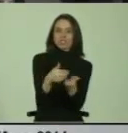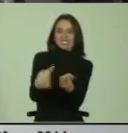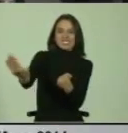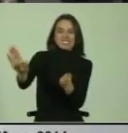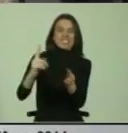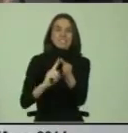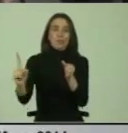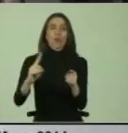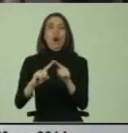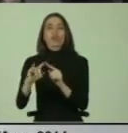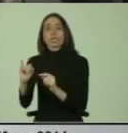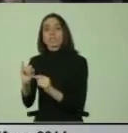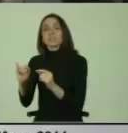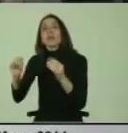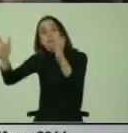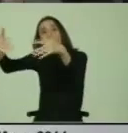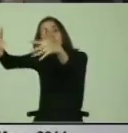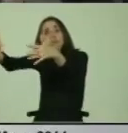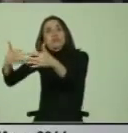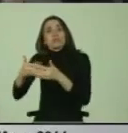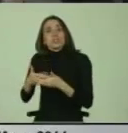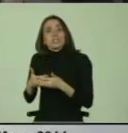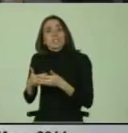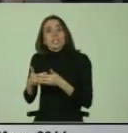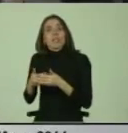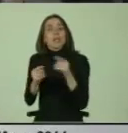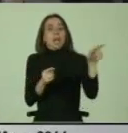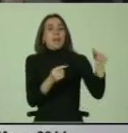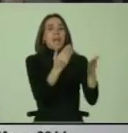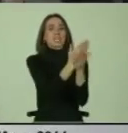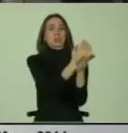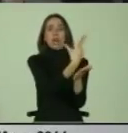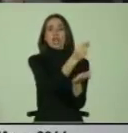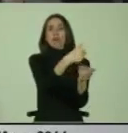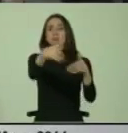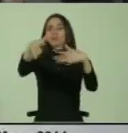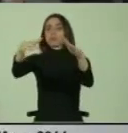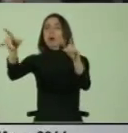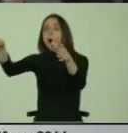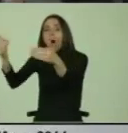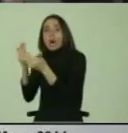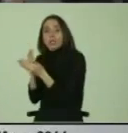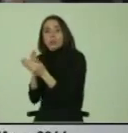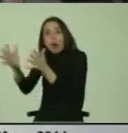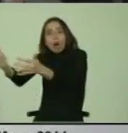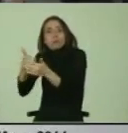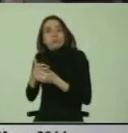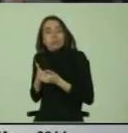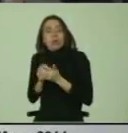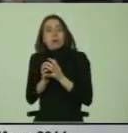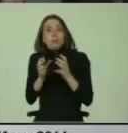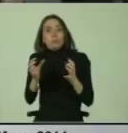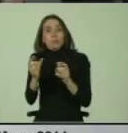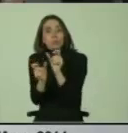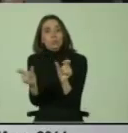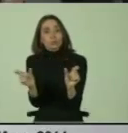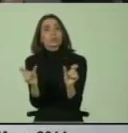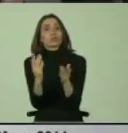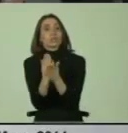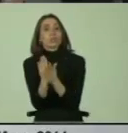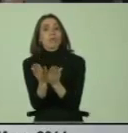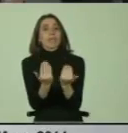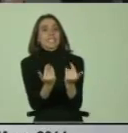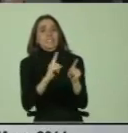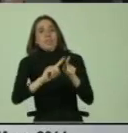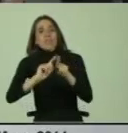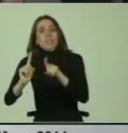otras que acogen a todas aquellas que votan las demás, concentrando un alto número de estudiantes con muchas necesidades que no pueden